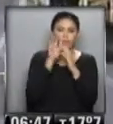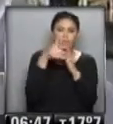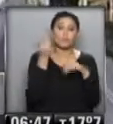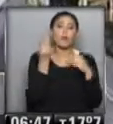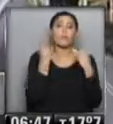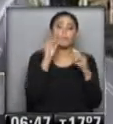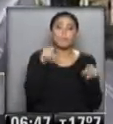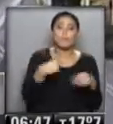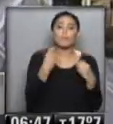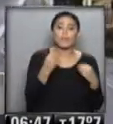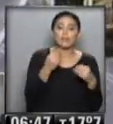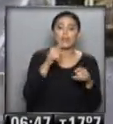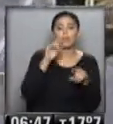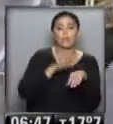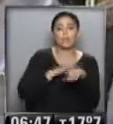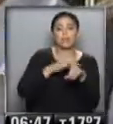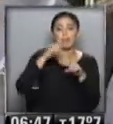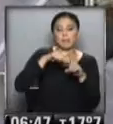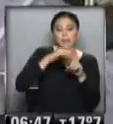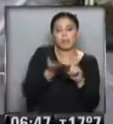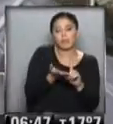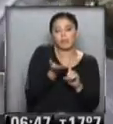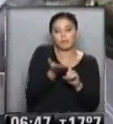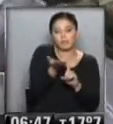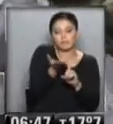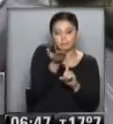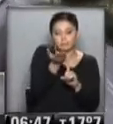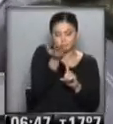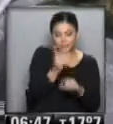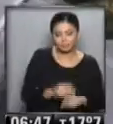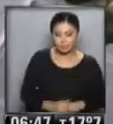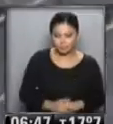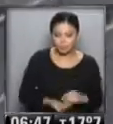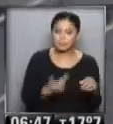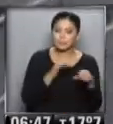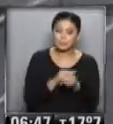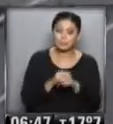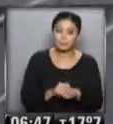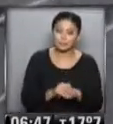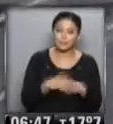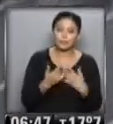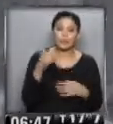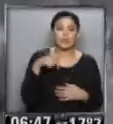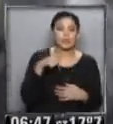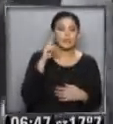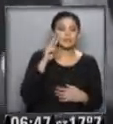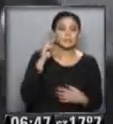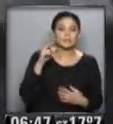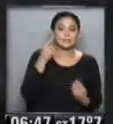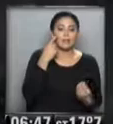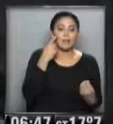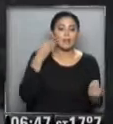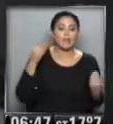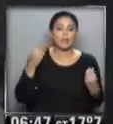aumento de la polución, de la polución... ...queridísimos amigos, vale la pena ver qué es lo que hacemos con el